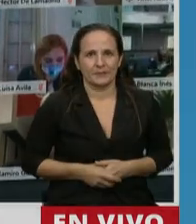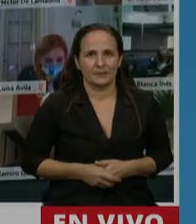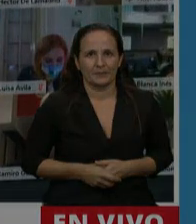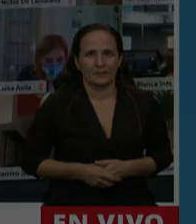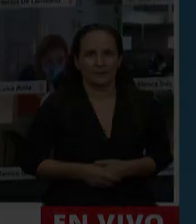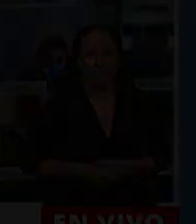Diputada. Diputada.